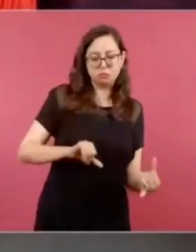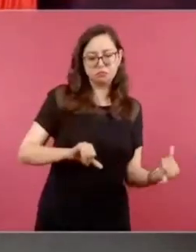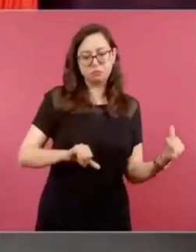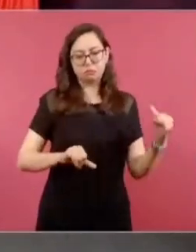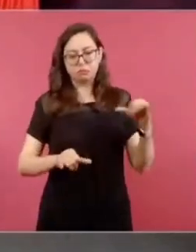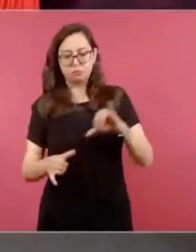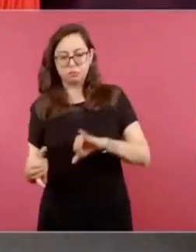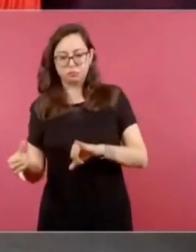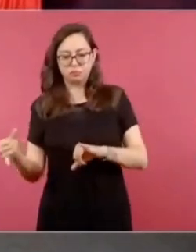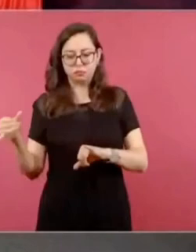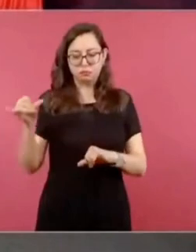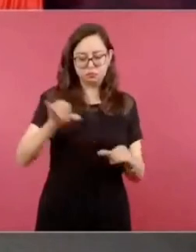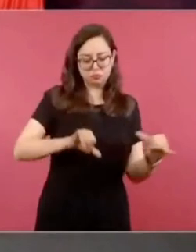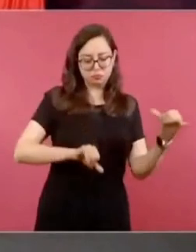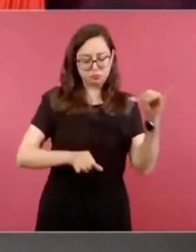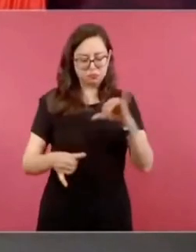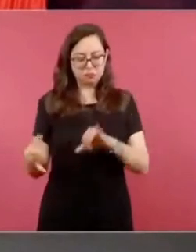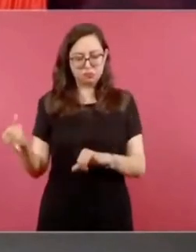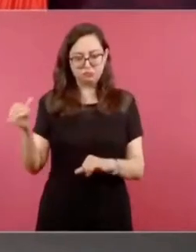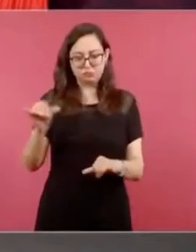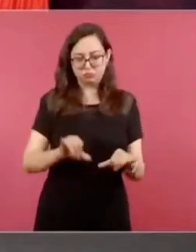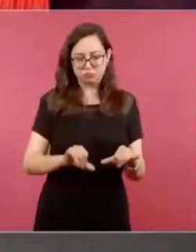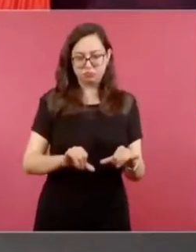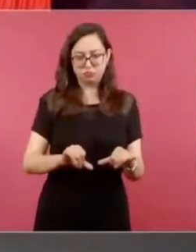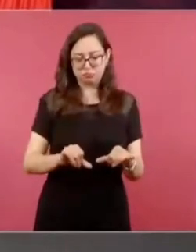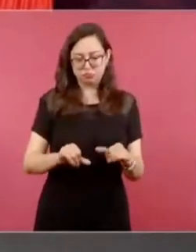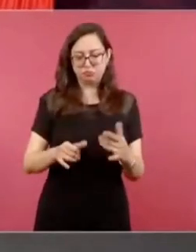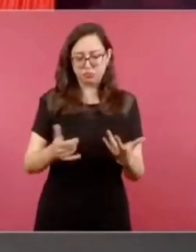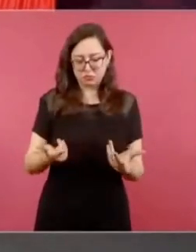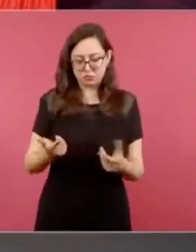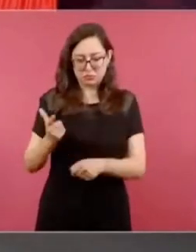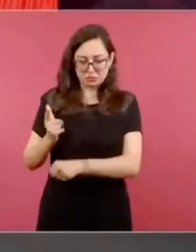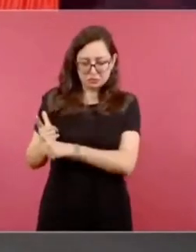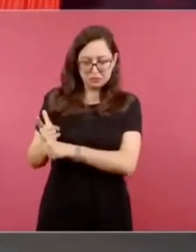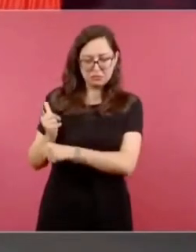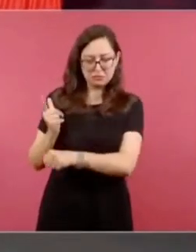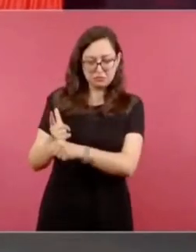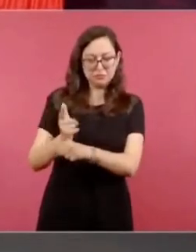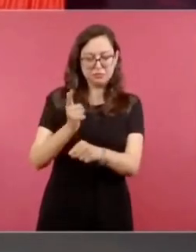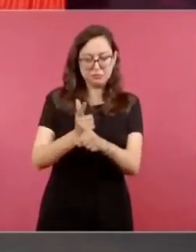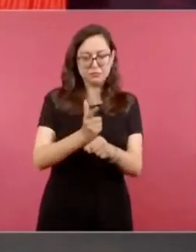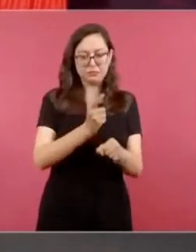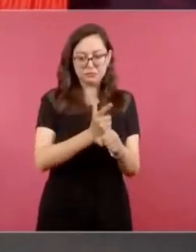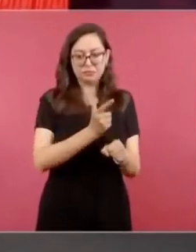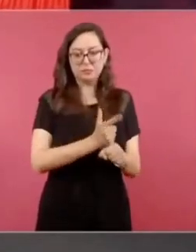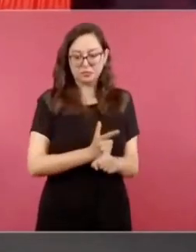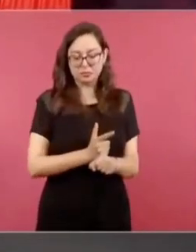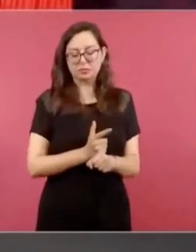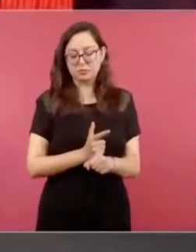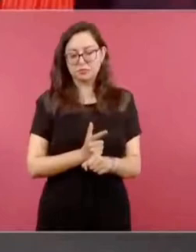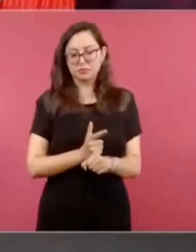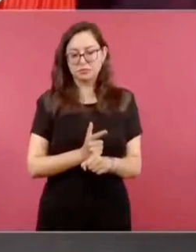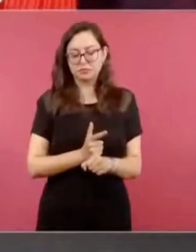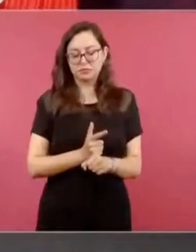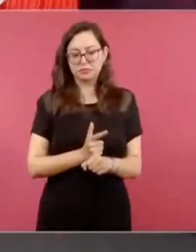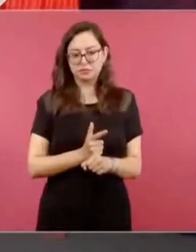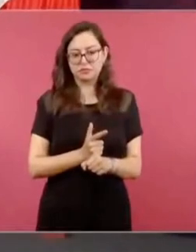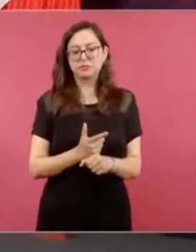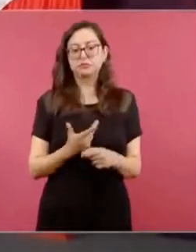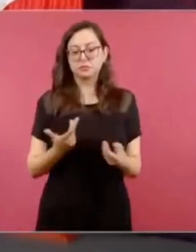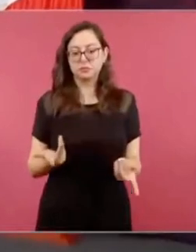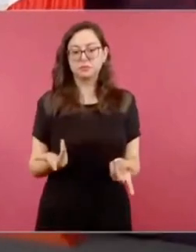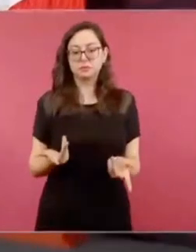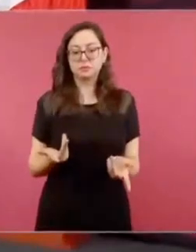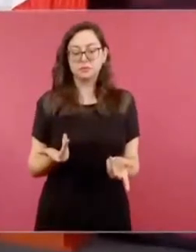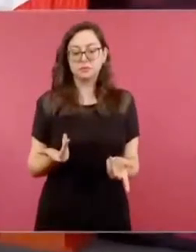los llamados precursores químicos, que llevan a que se elabore